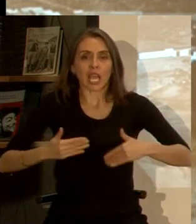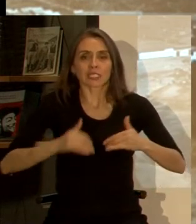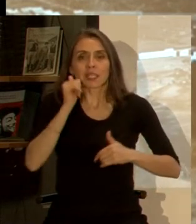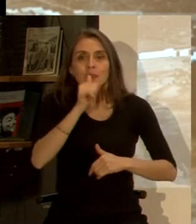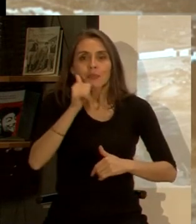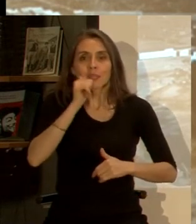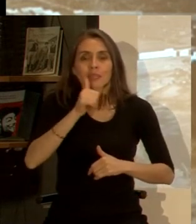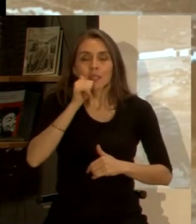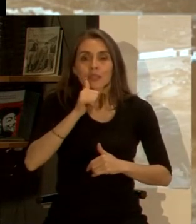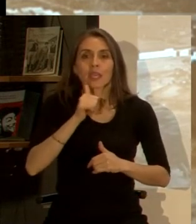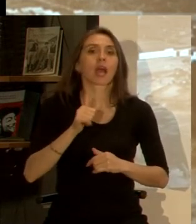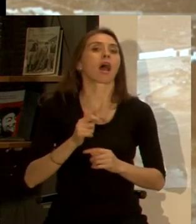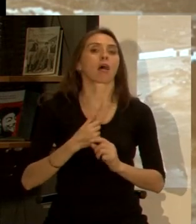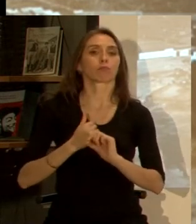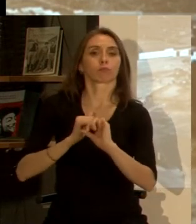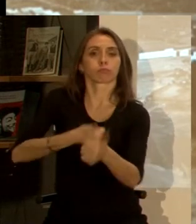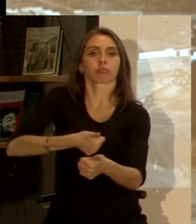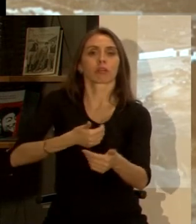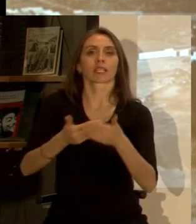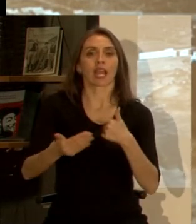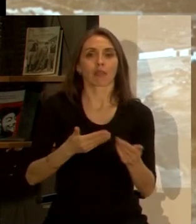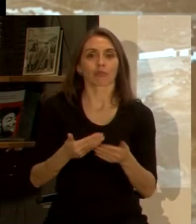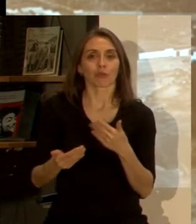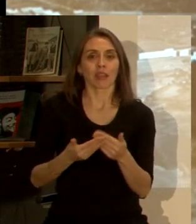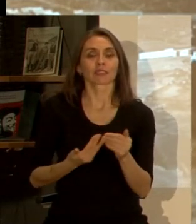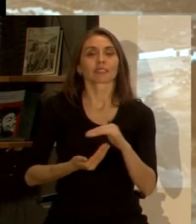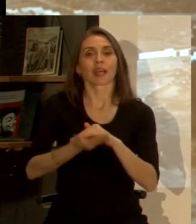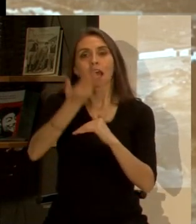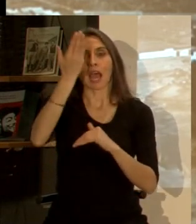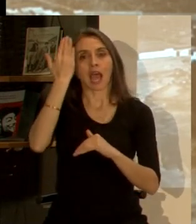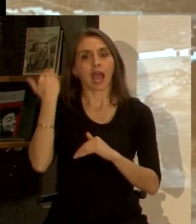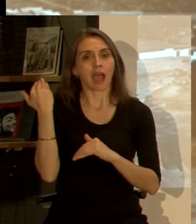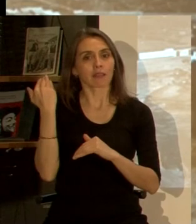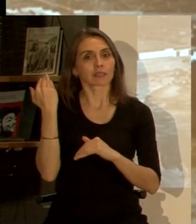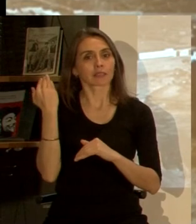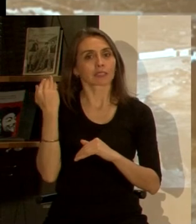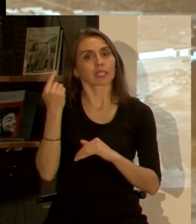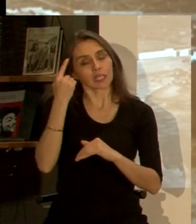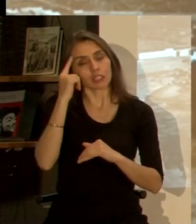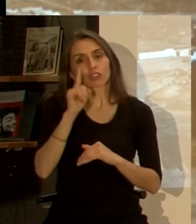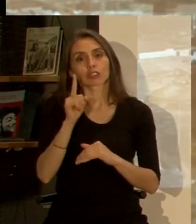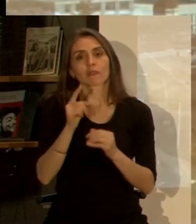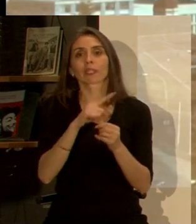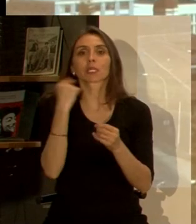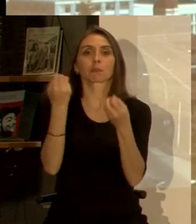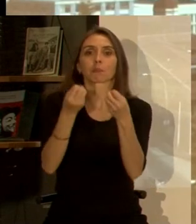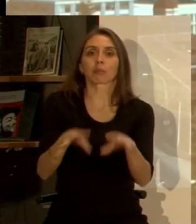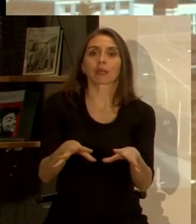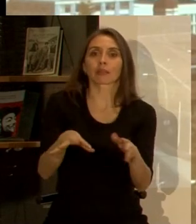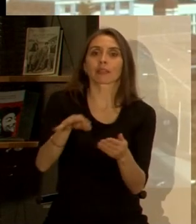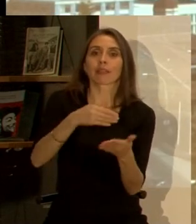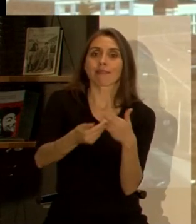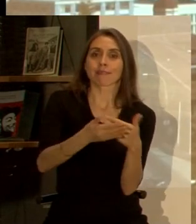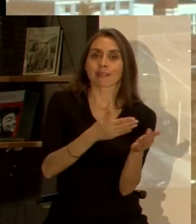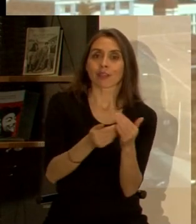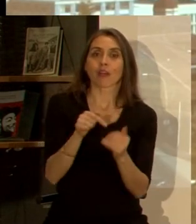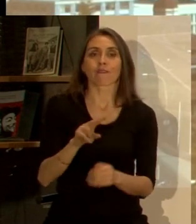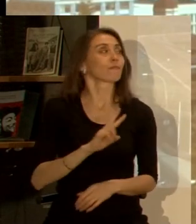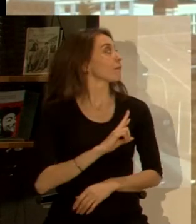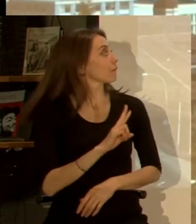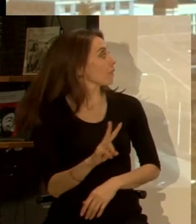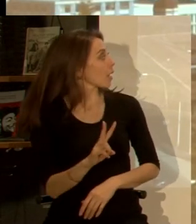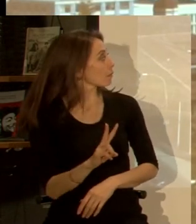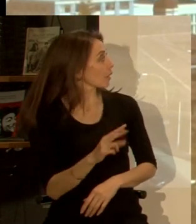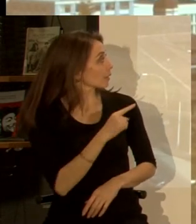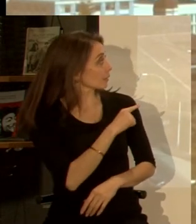dominando esa naturaleza con costos que a lo mejor en ese momento no se estaban tomando en cuenta. Hoy se puede ver que Valparaíso es